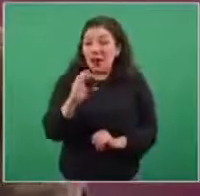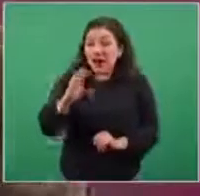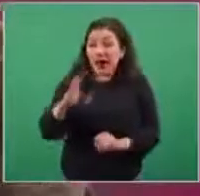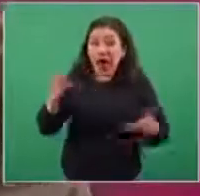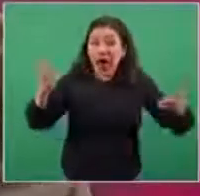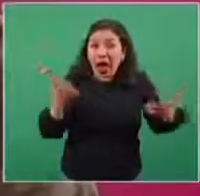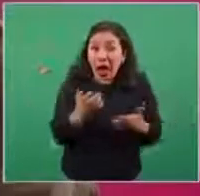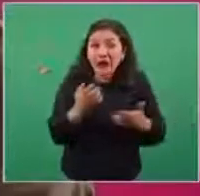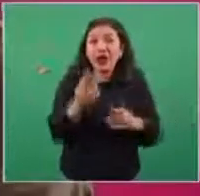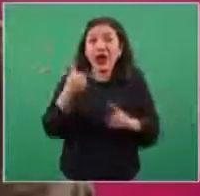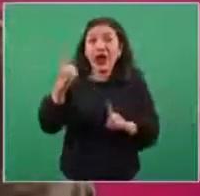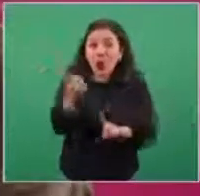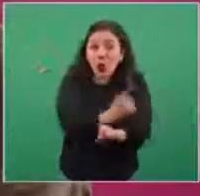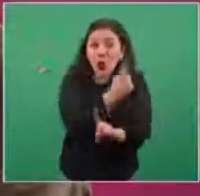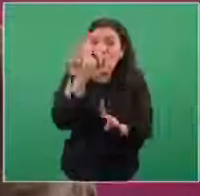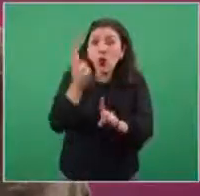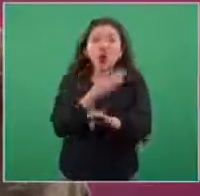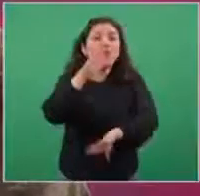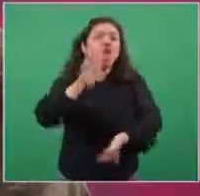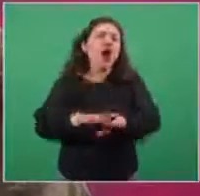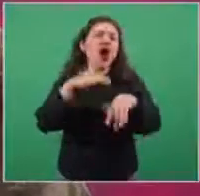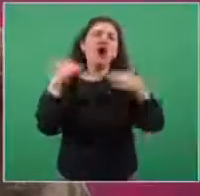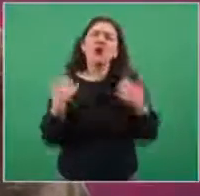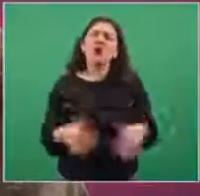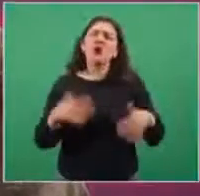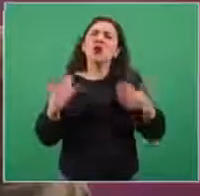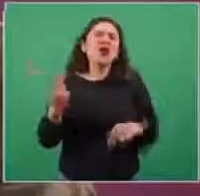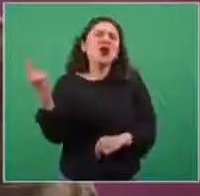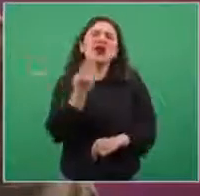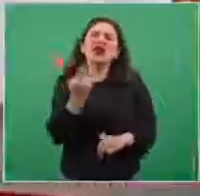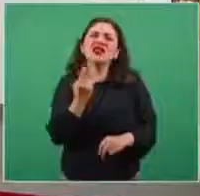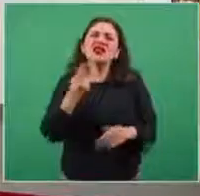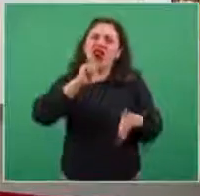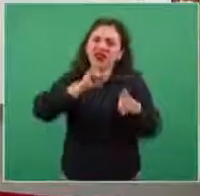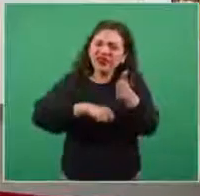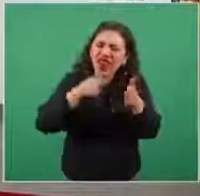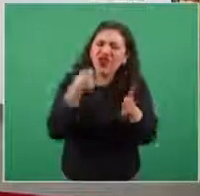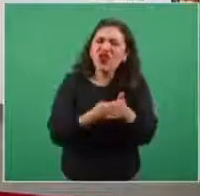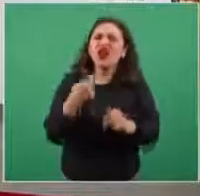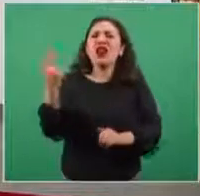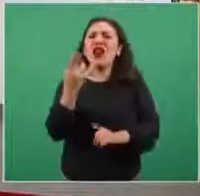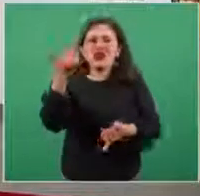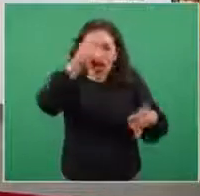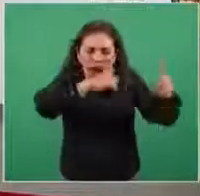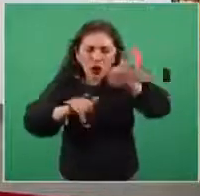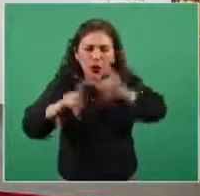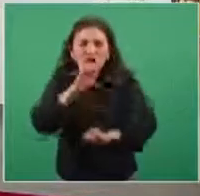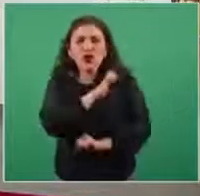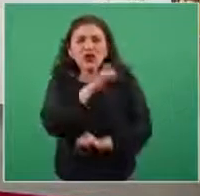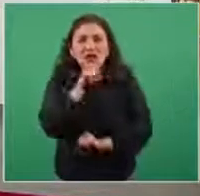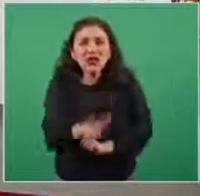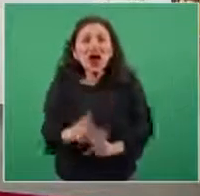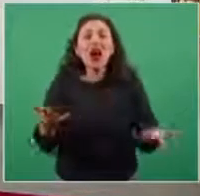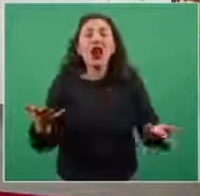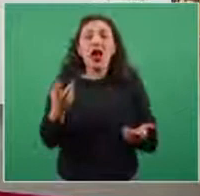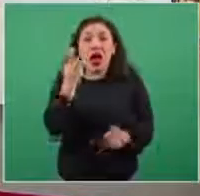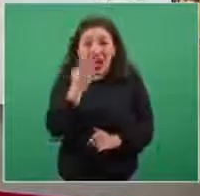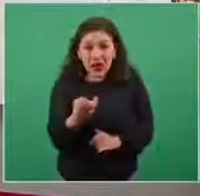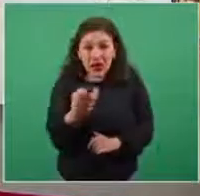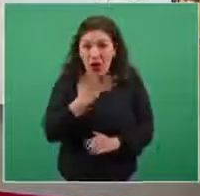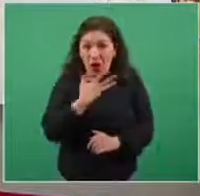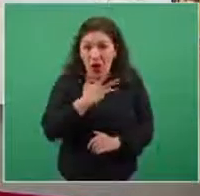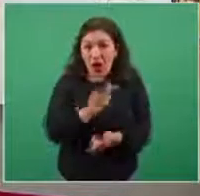es muy demandante en términos tecnológicos, se requieren laboratorios especializados y estos no están